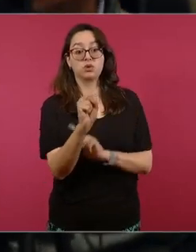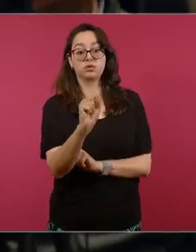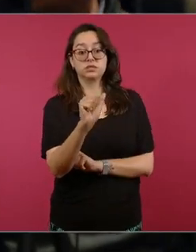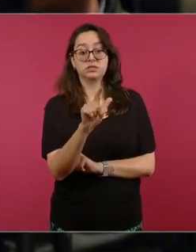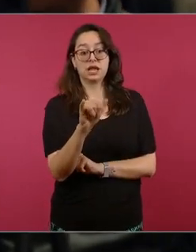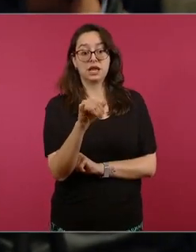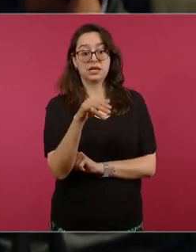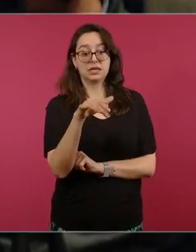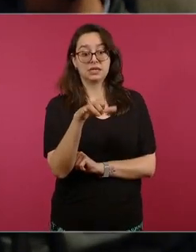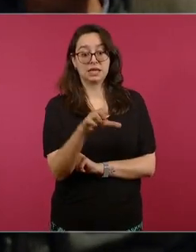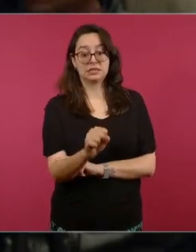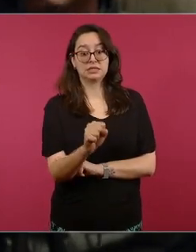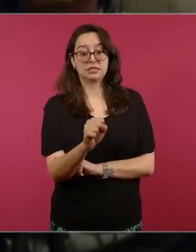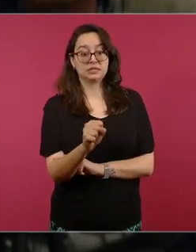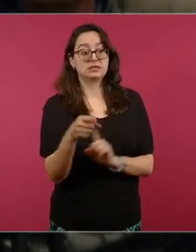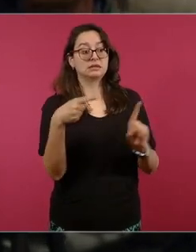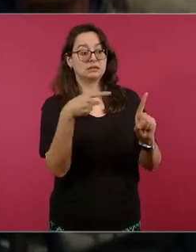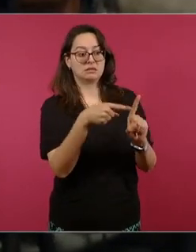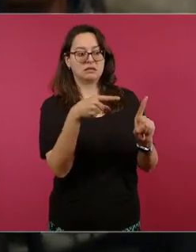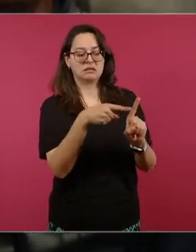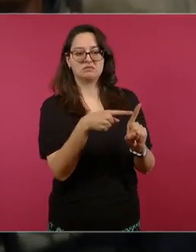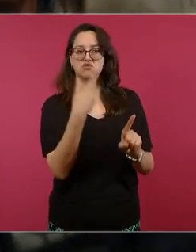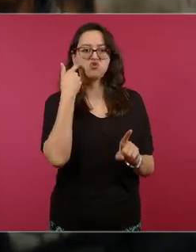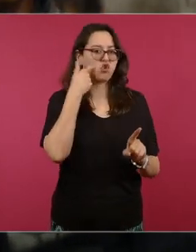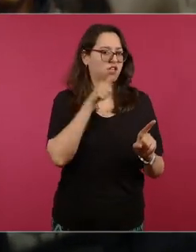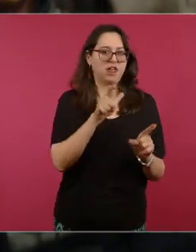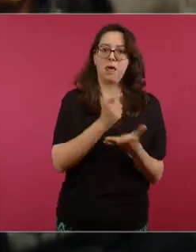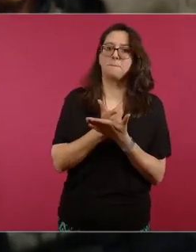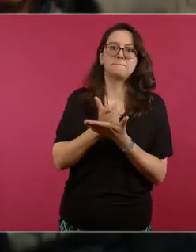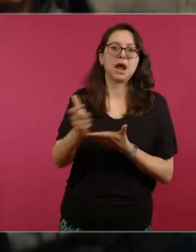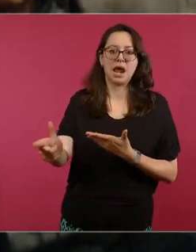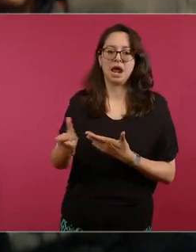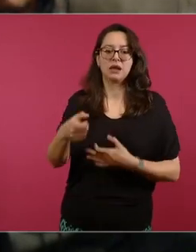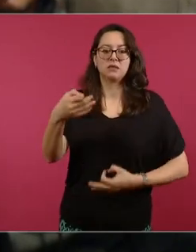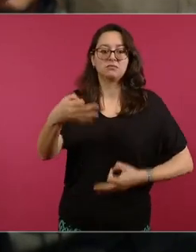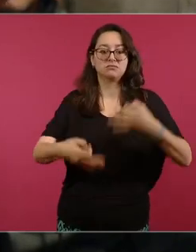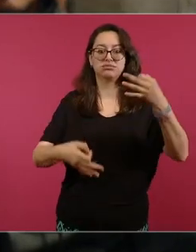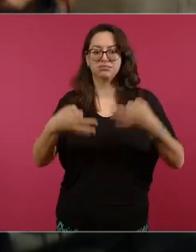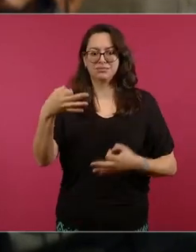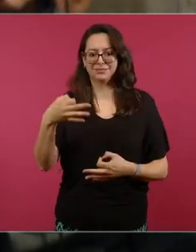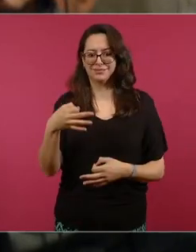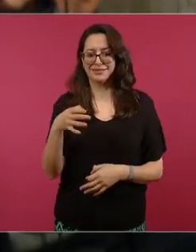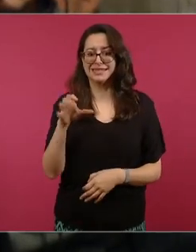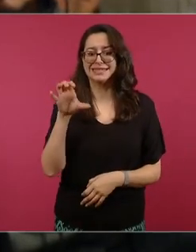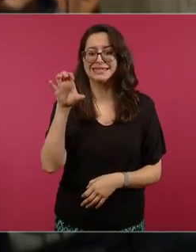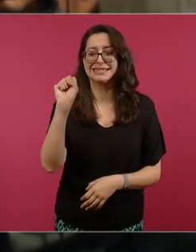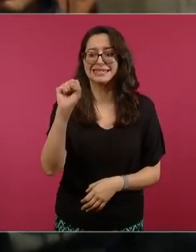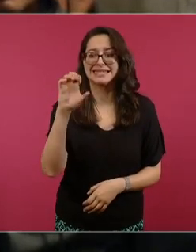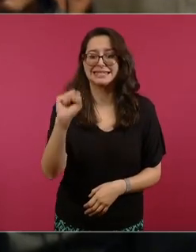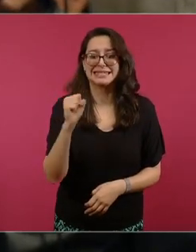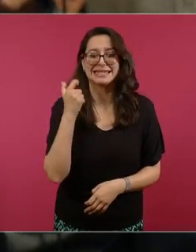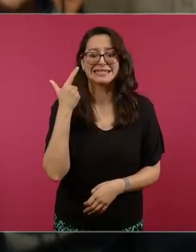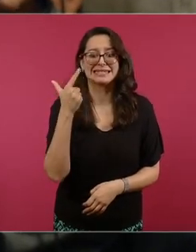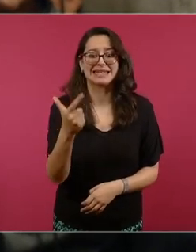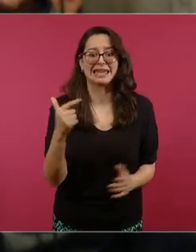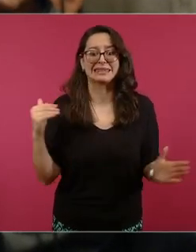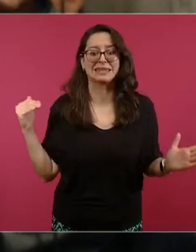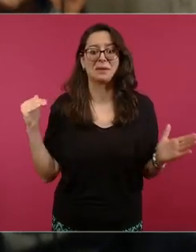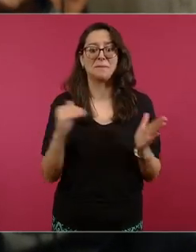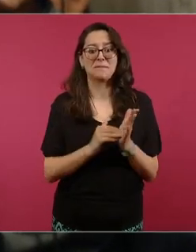Ricardo Salinas pliego litiga en el poder judicial es de más del doble 67 mil